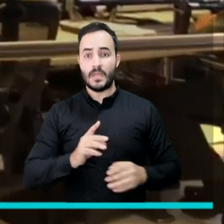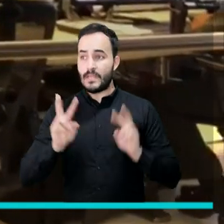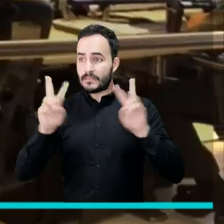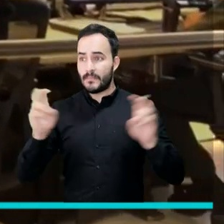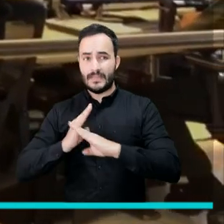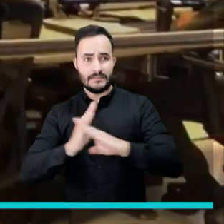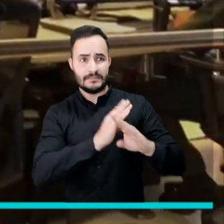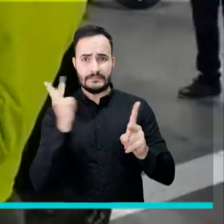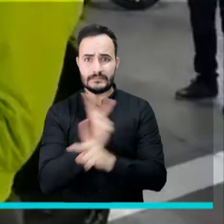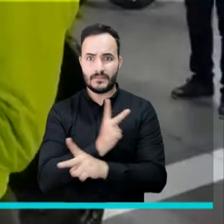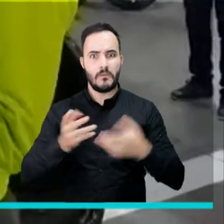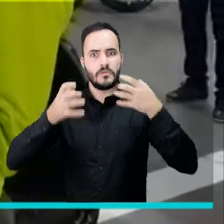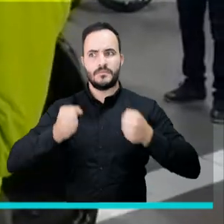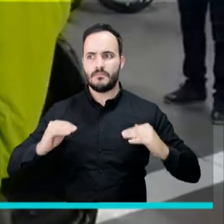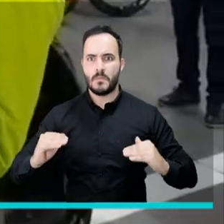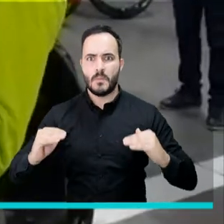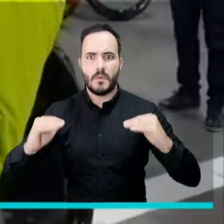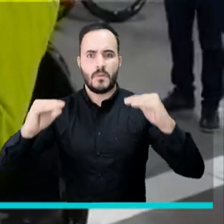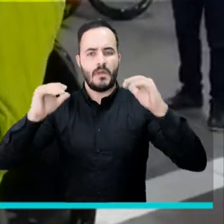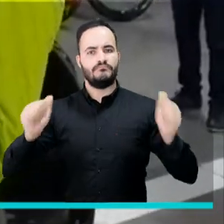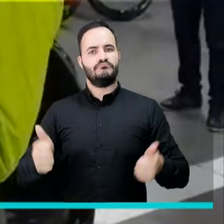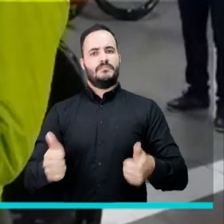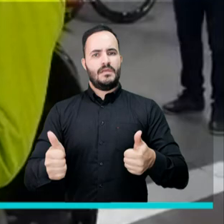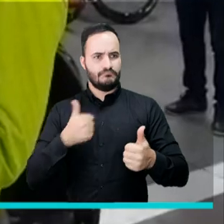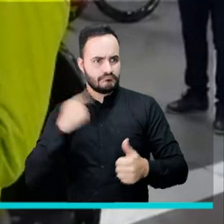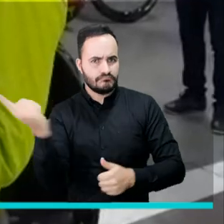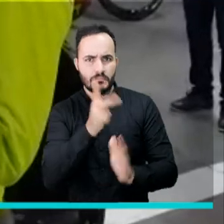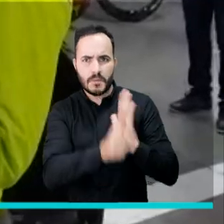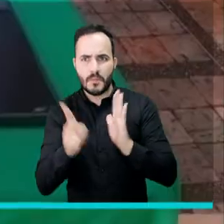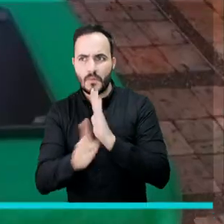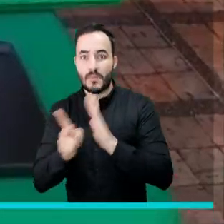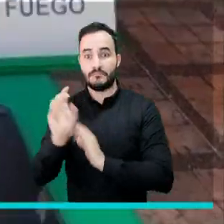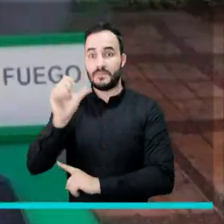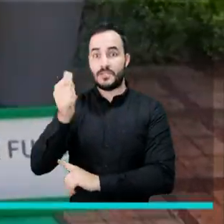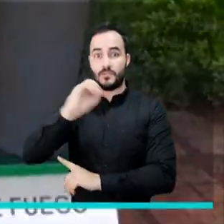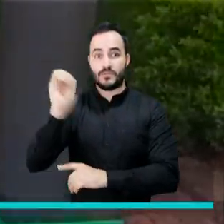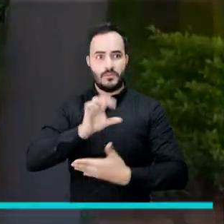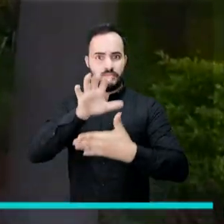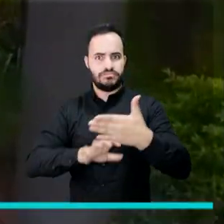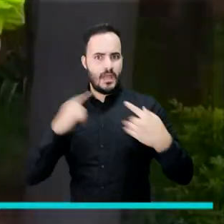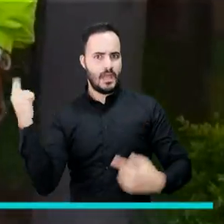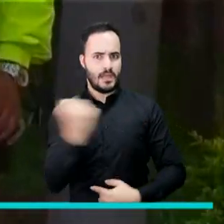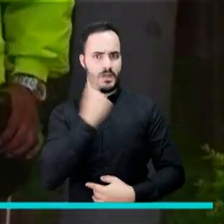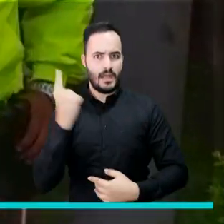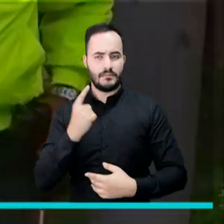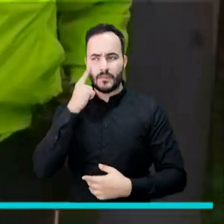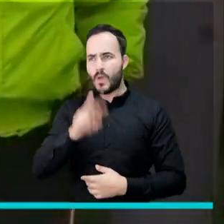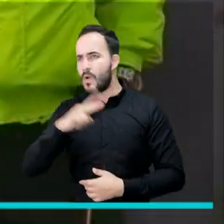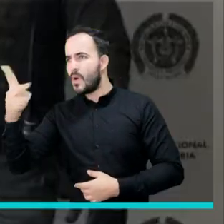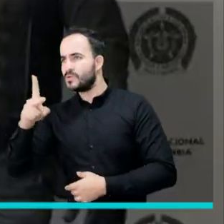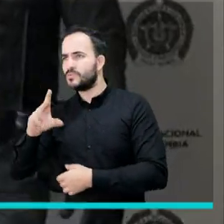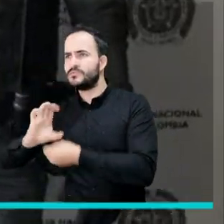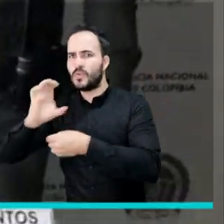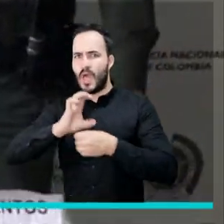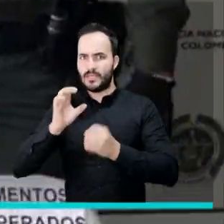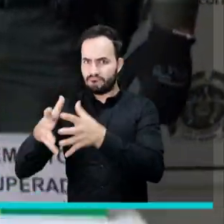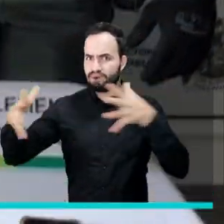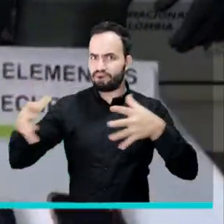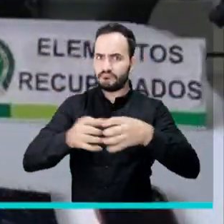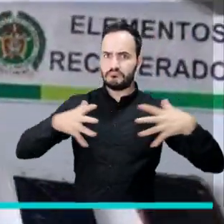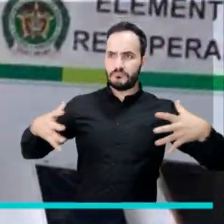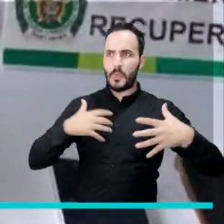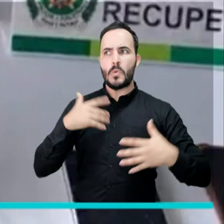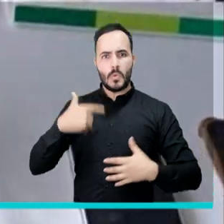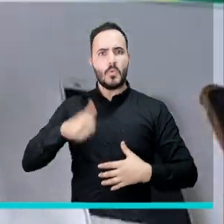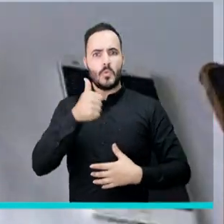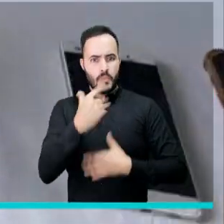Continúan los avances en materia de seguridad. En dos meses, Medellín redujo en 10% los homicidios y es la ciudad con mejores resultados